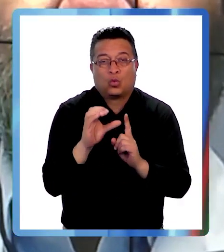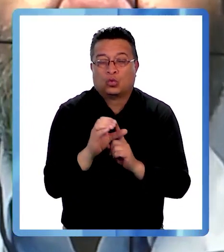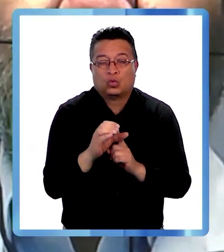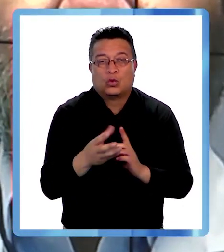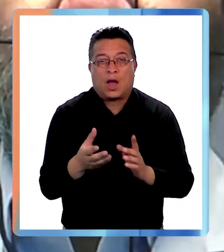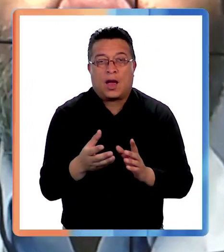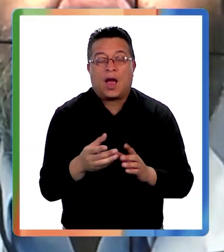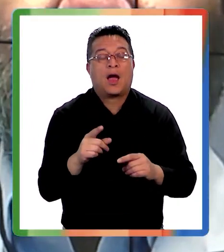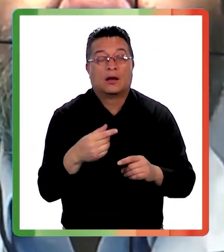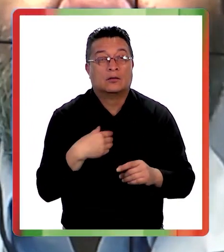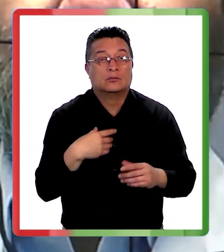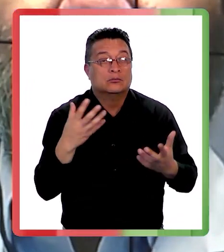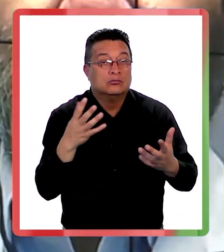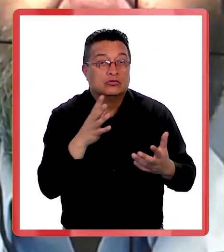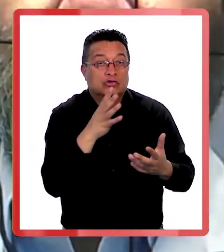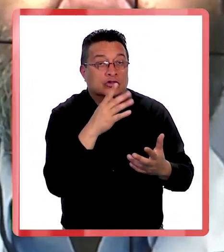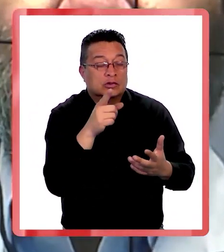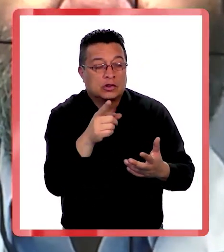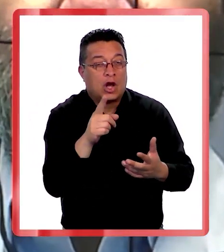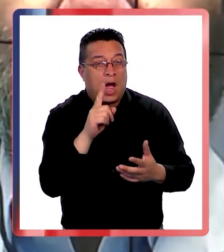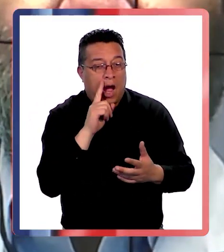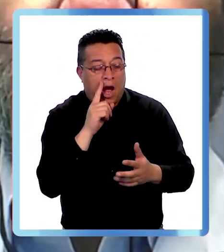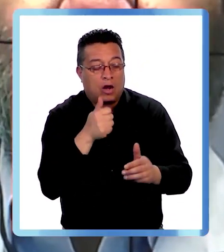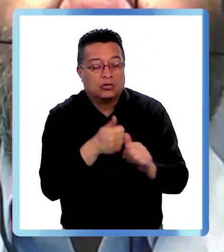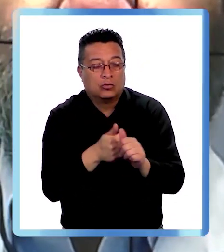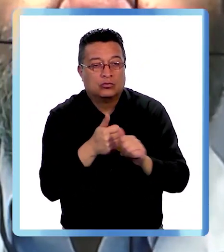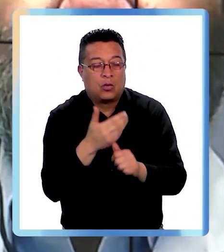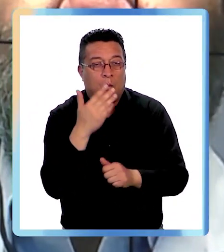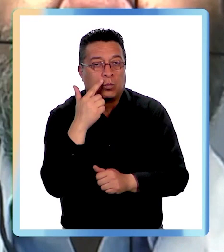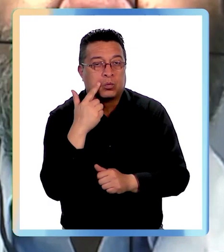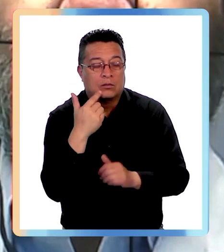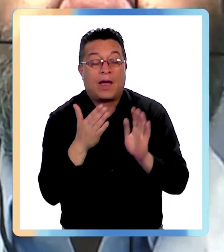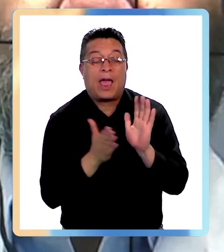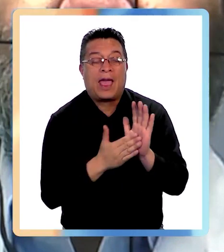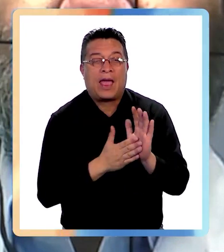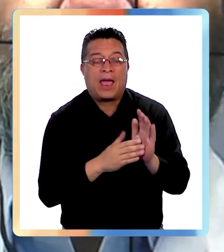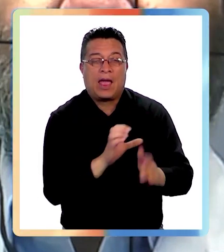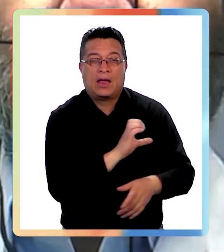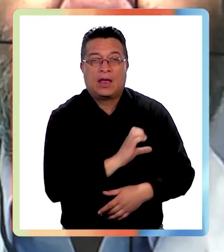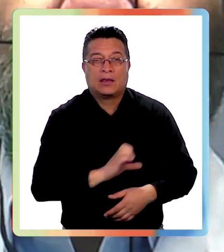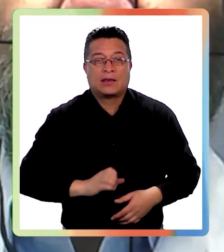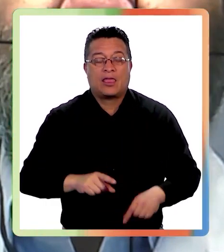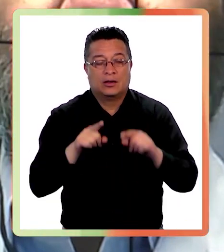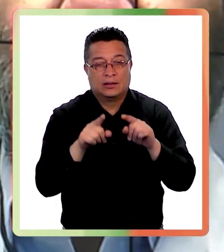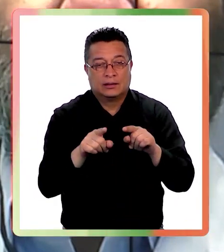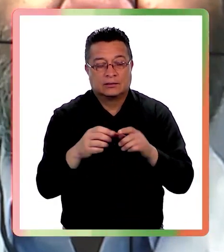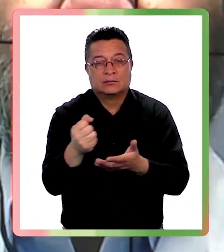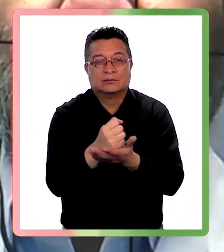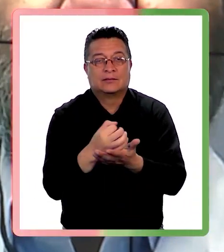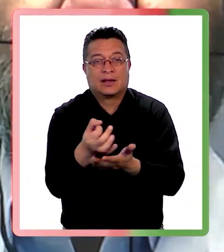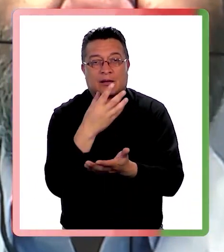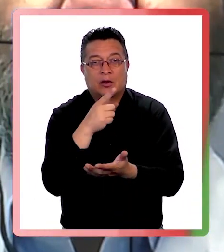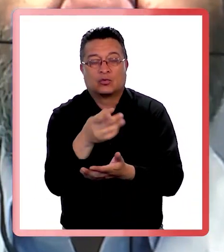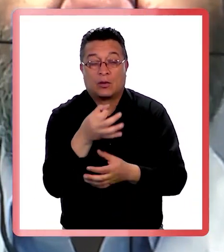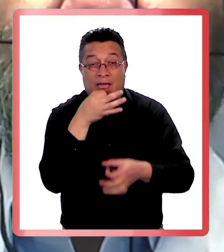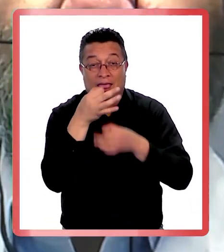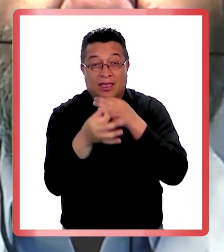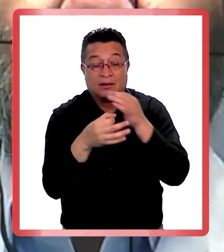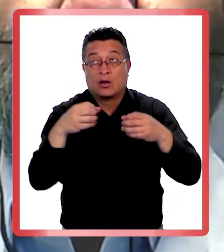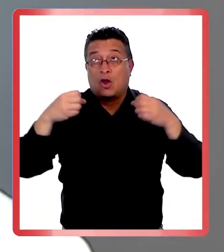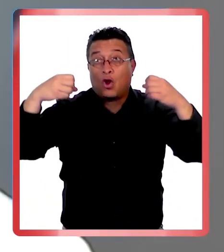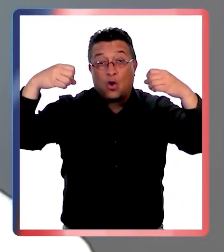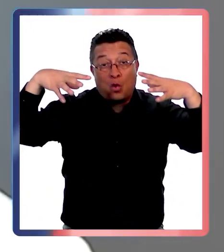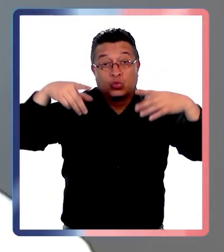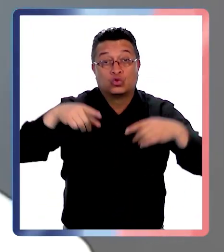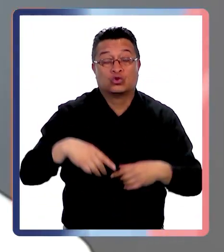y no sé tampoco si existe el respaldo del Estado, por ejemplo, para ese tipo de tratamientos que usted menciona, por ejemplo, el de la